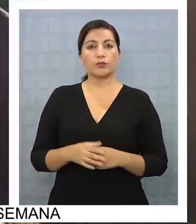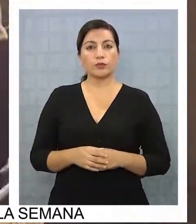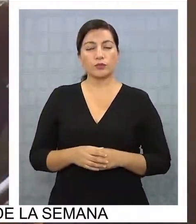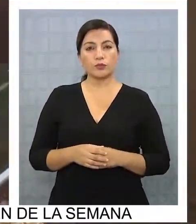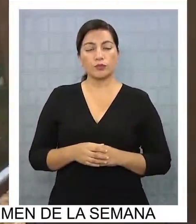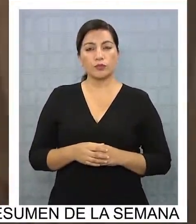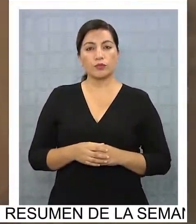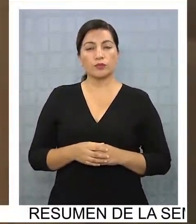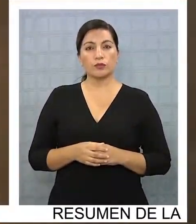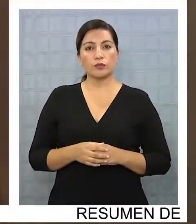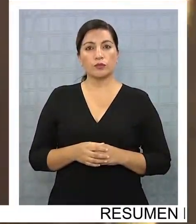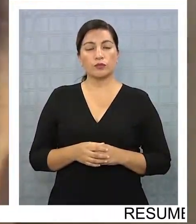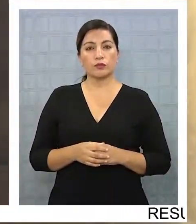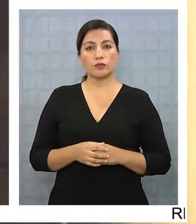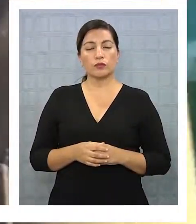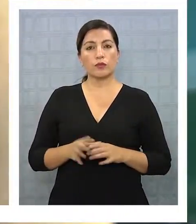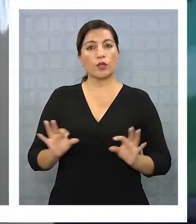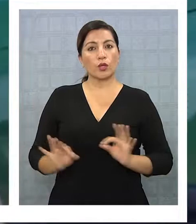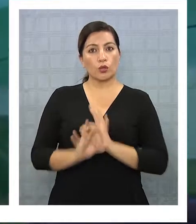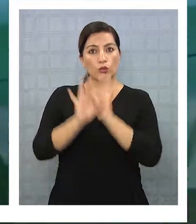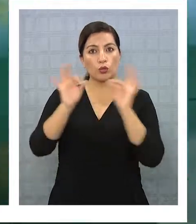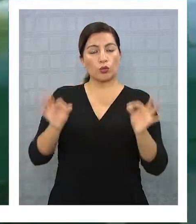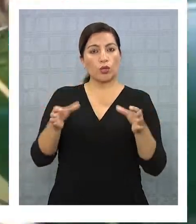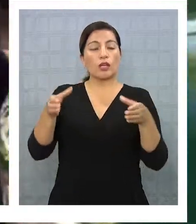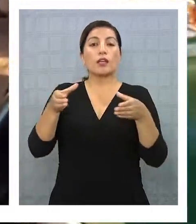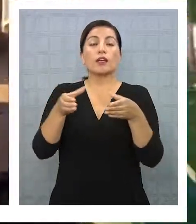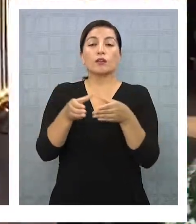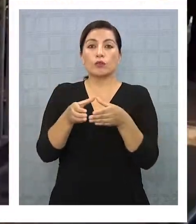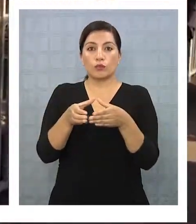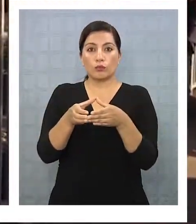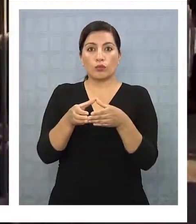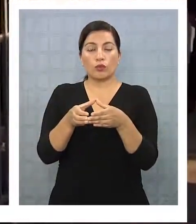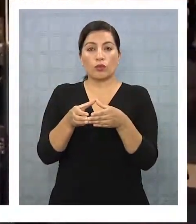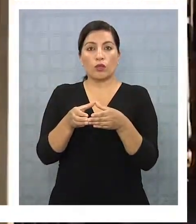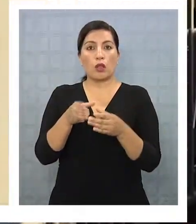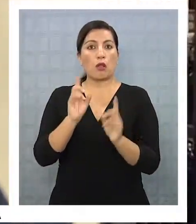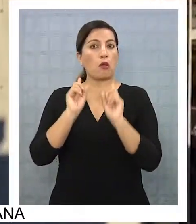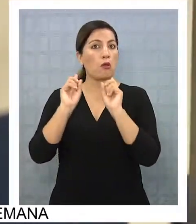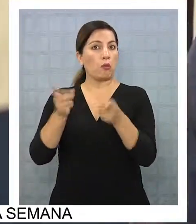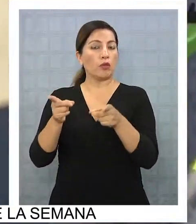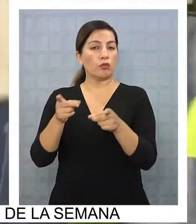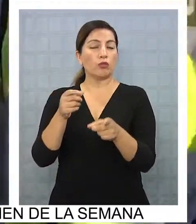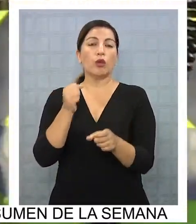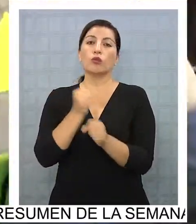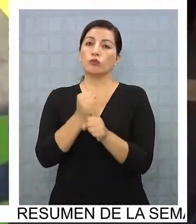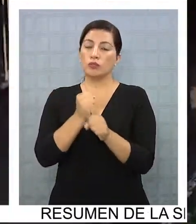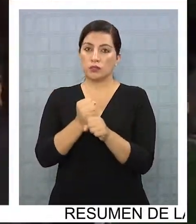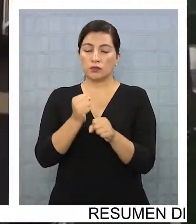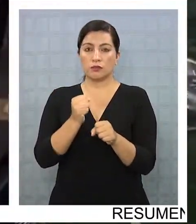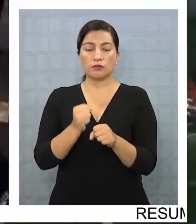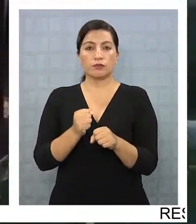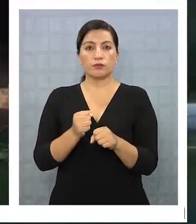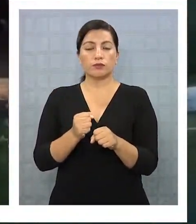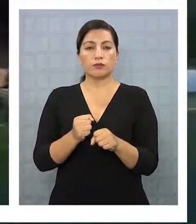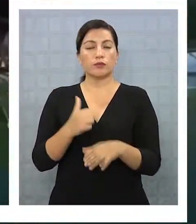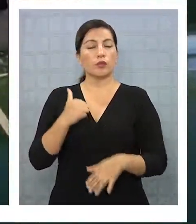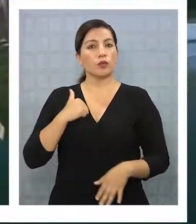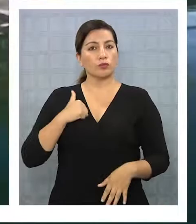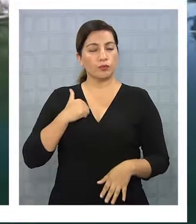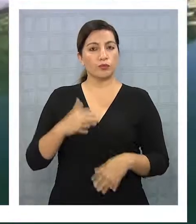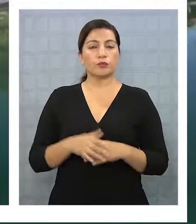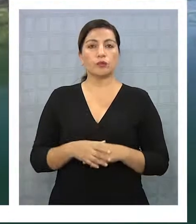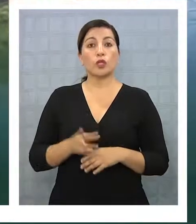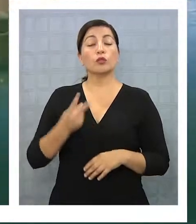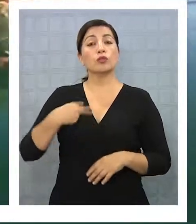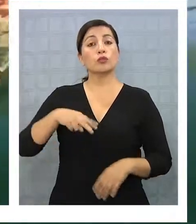En ningún momento el partido lo mandó a cumplir esta tarea. Para nada. No es así. Pero a la vez nosotros entendemos